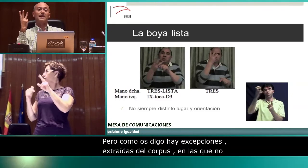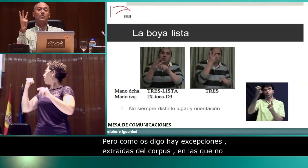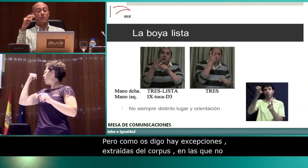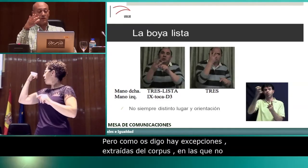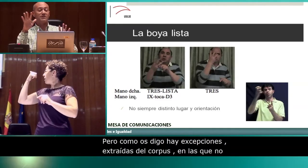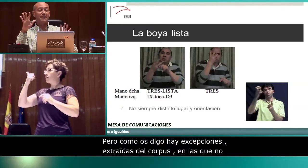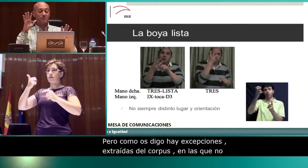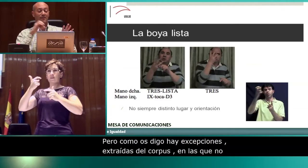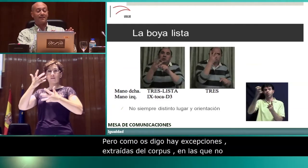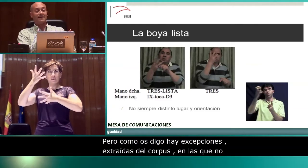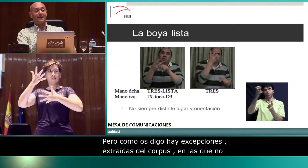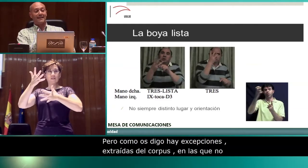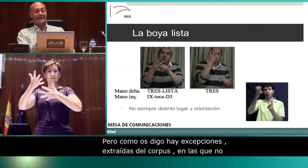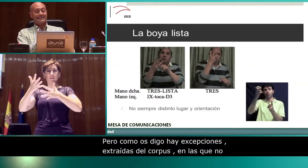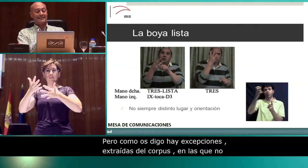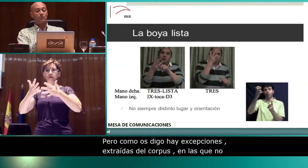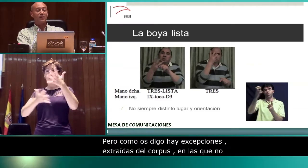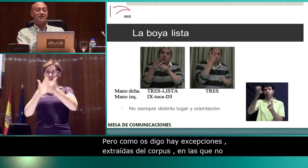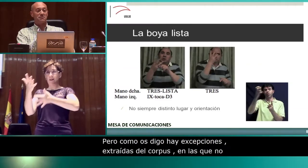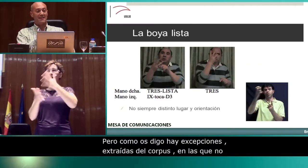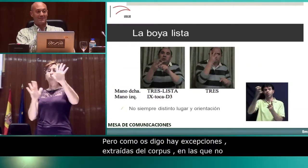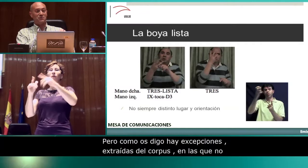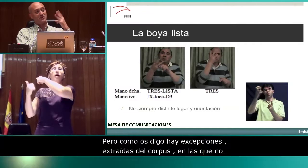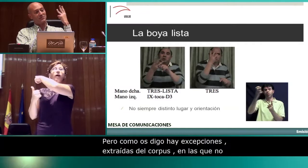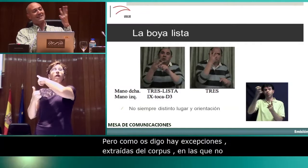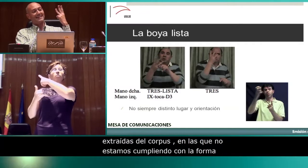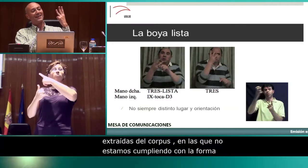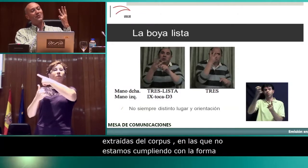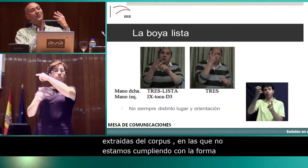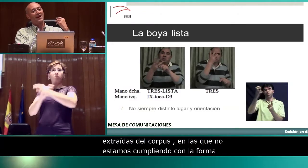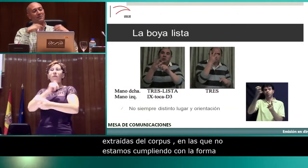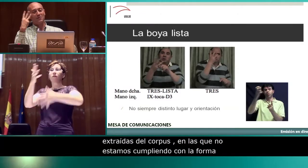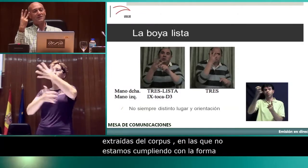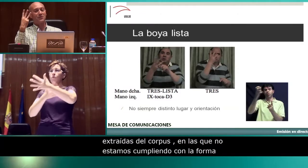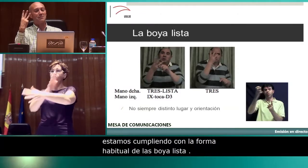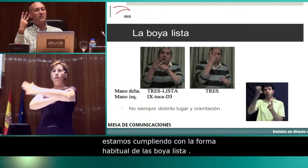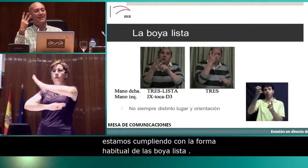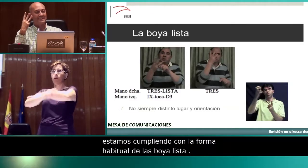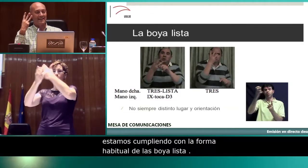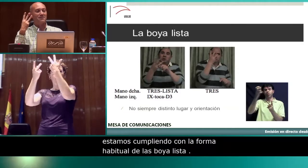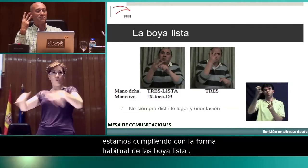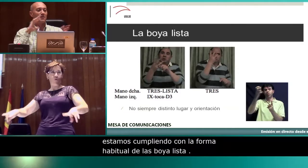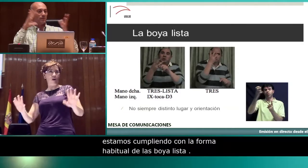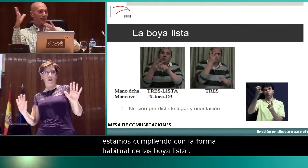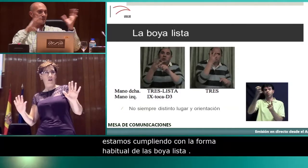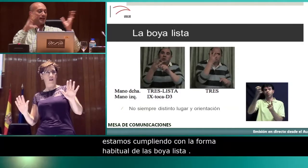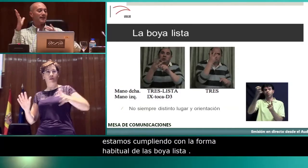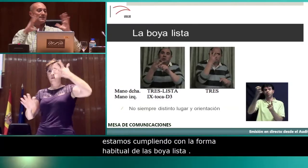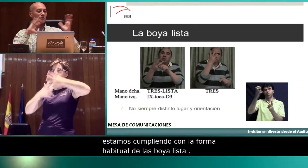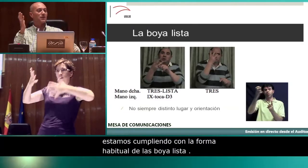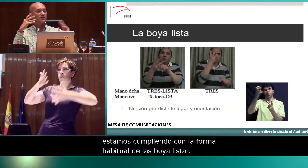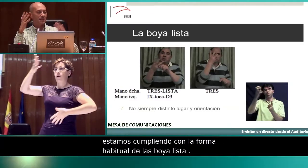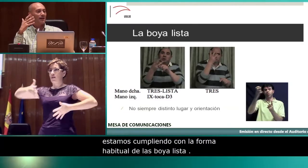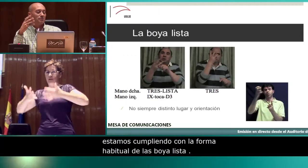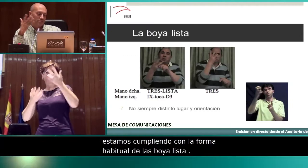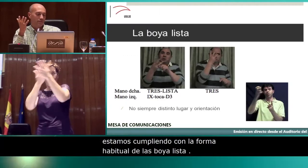asignando… Por cierto, este usuario es ambidiestro, por eso está asignándolo, lo veis con la mano derecha, porque alterna entre las dos